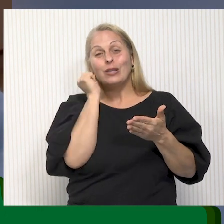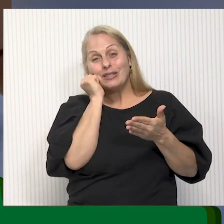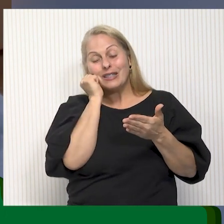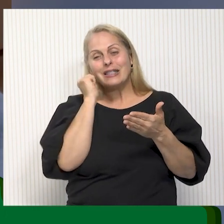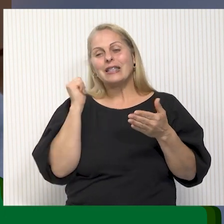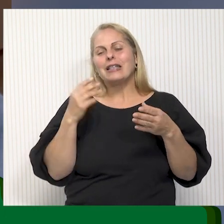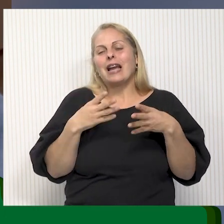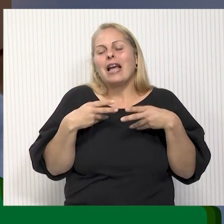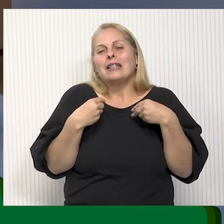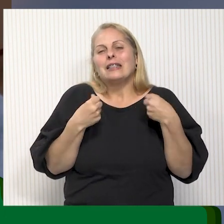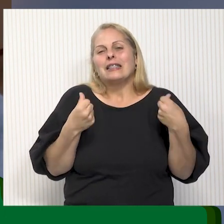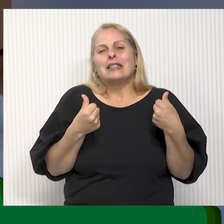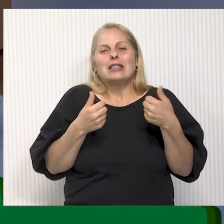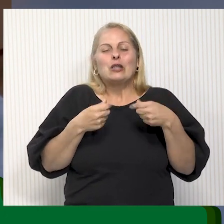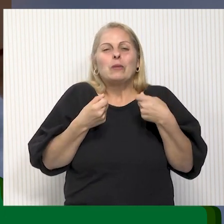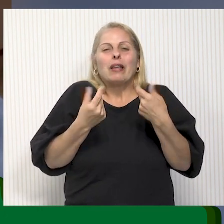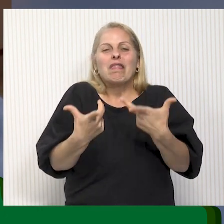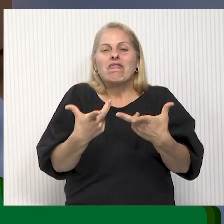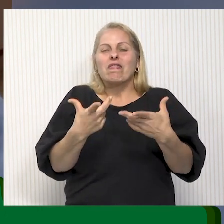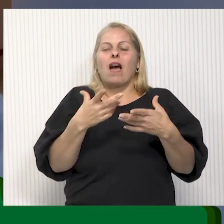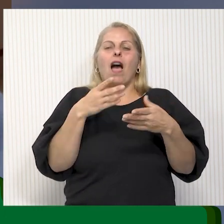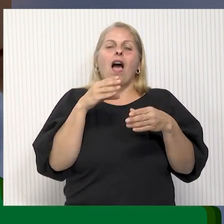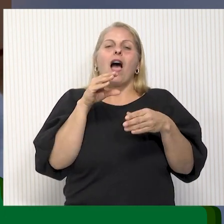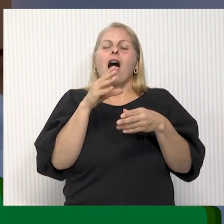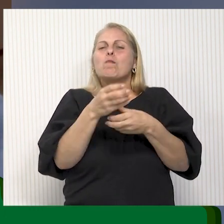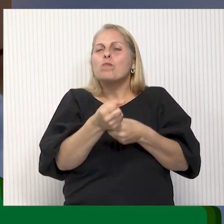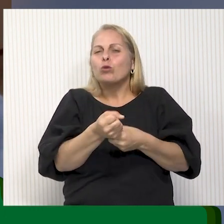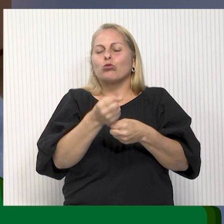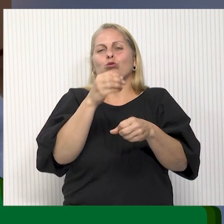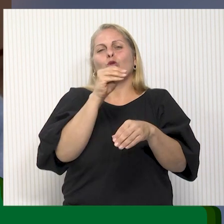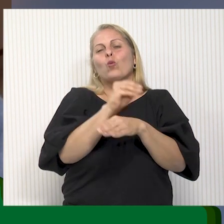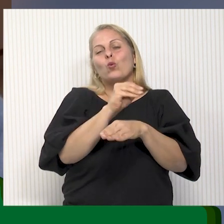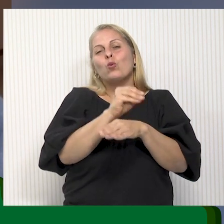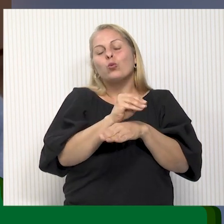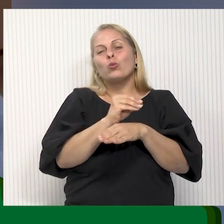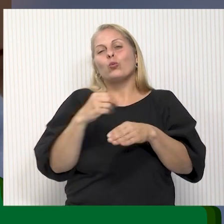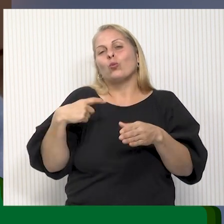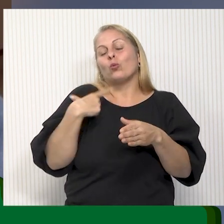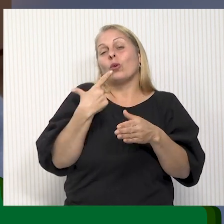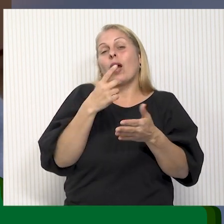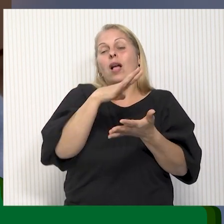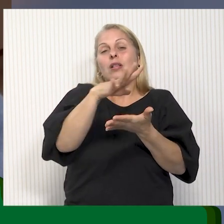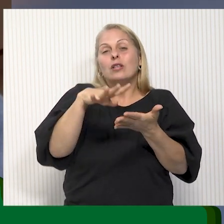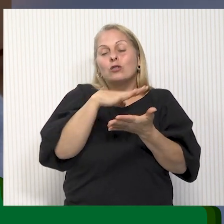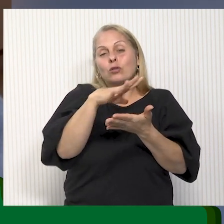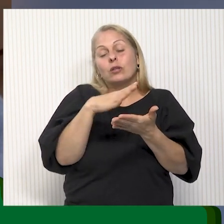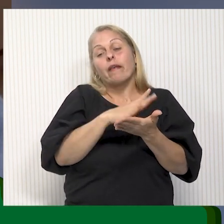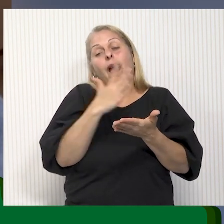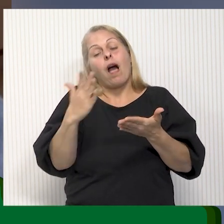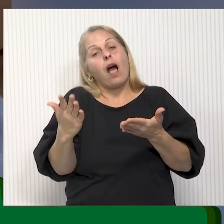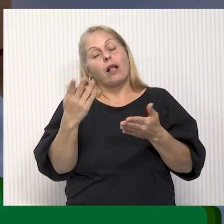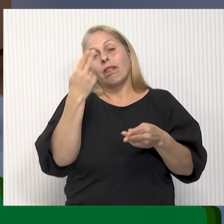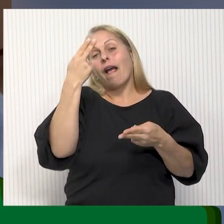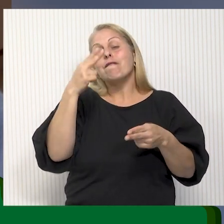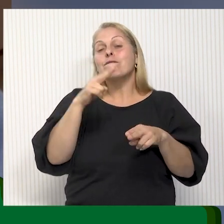generosa, sensible y extremadamente amiga de toda causa cultural que significara un beneficio social hasta que su salud se lo permitió.